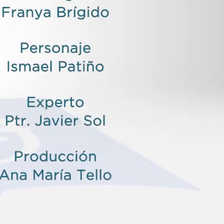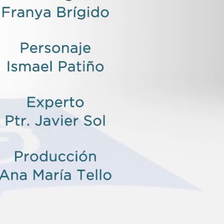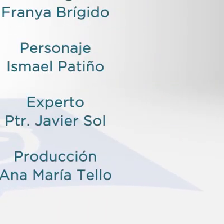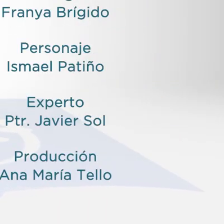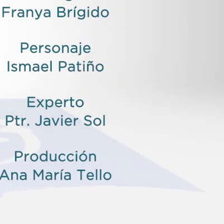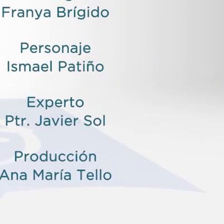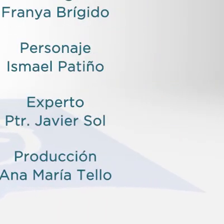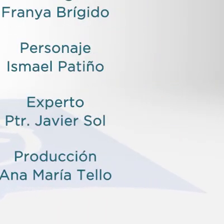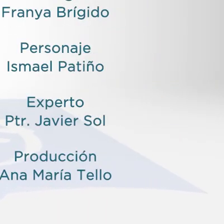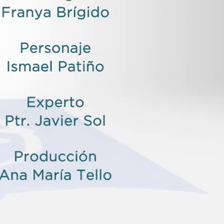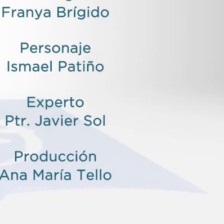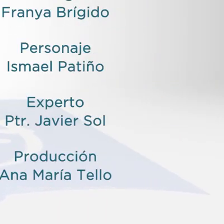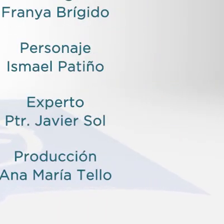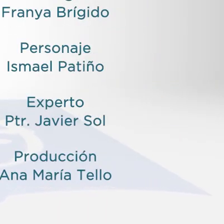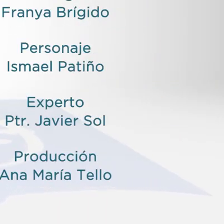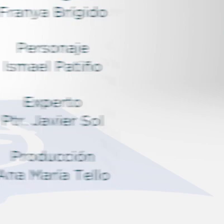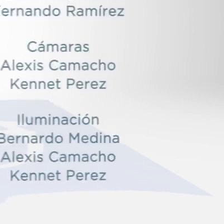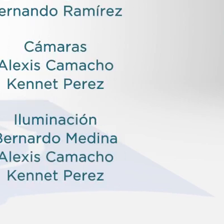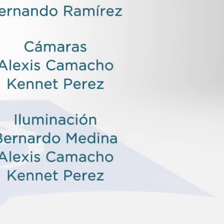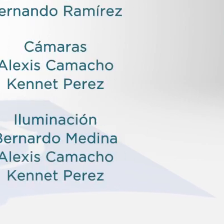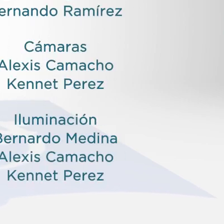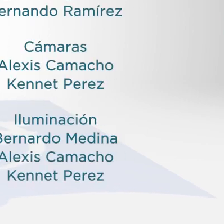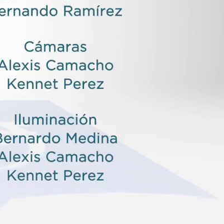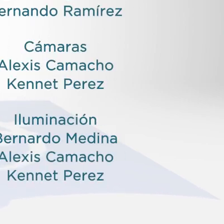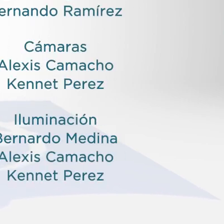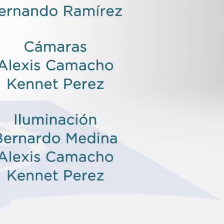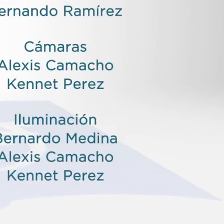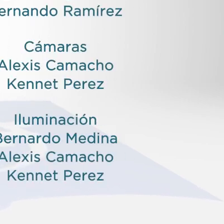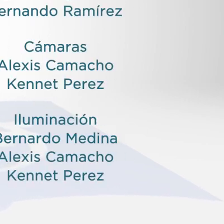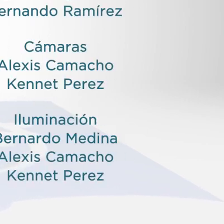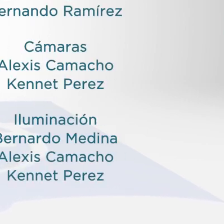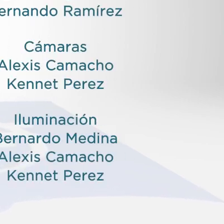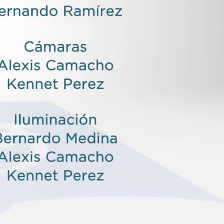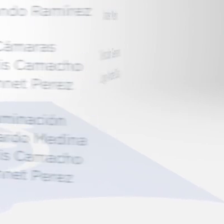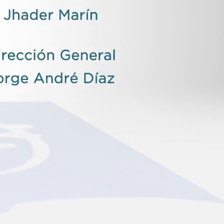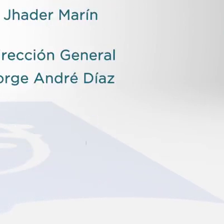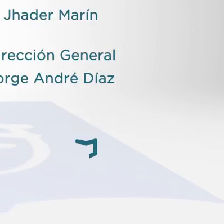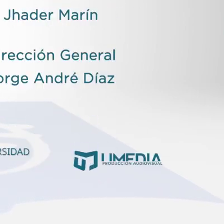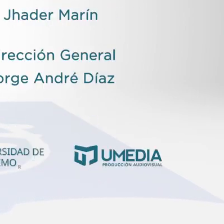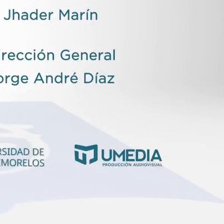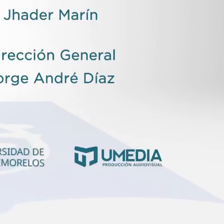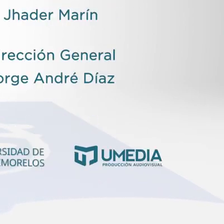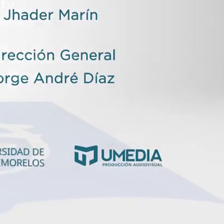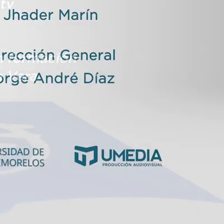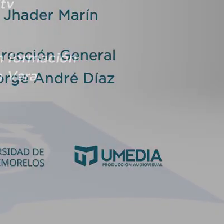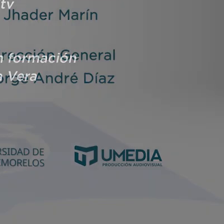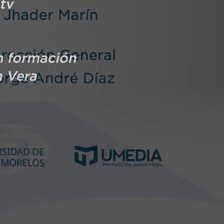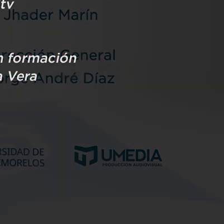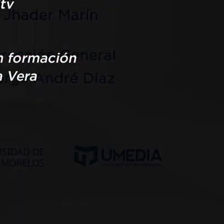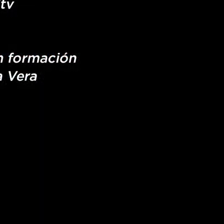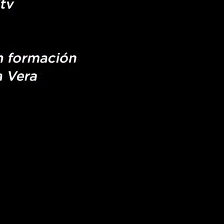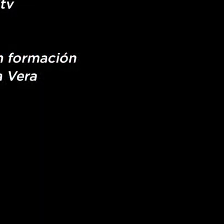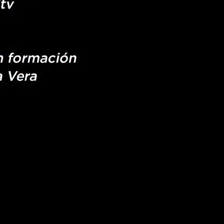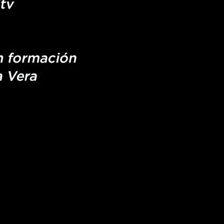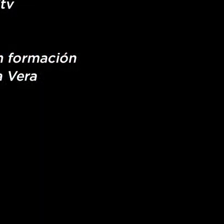por ver el video.